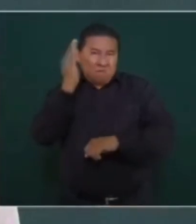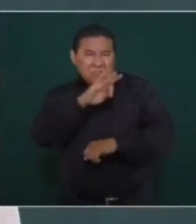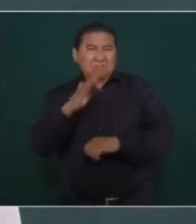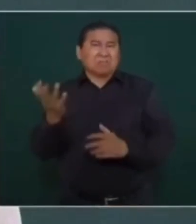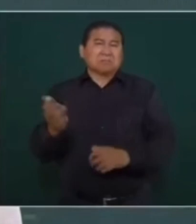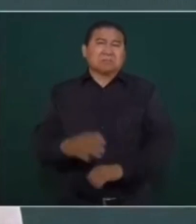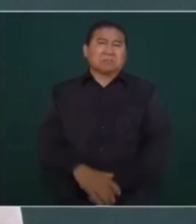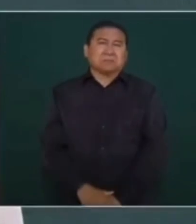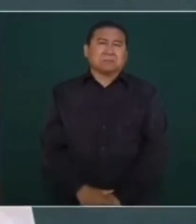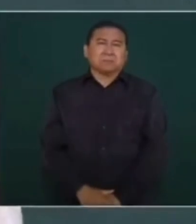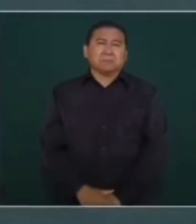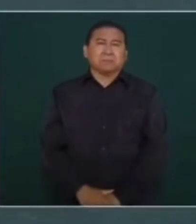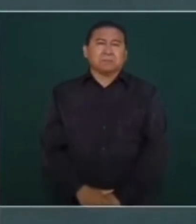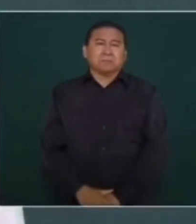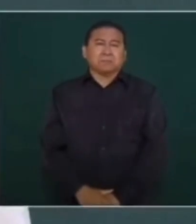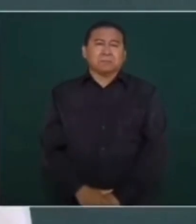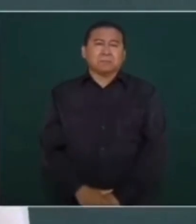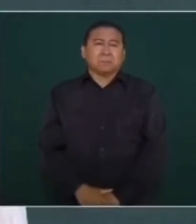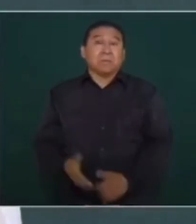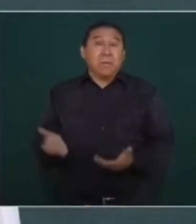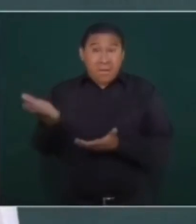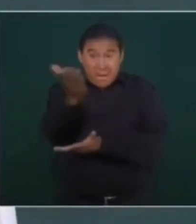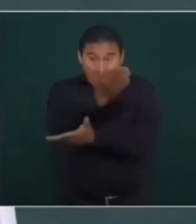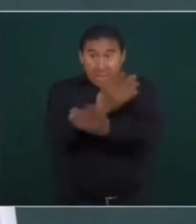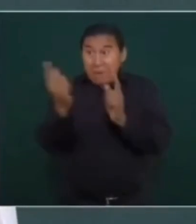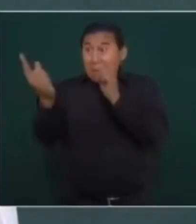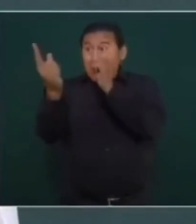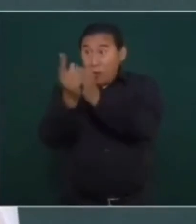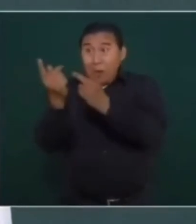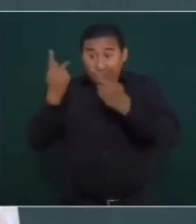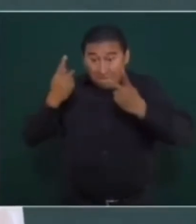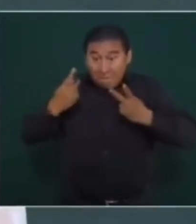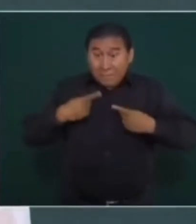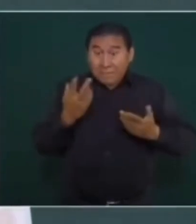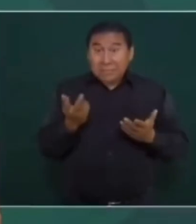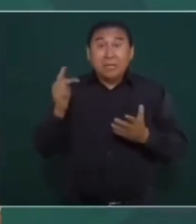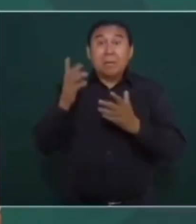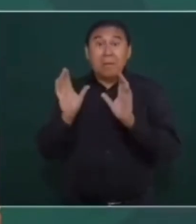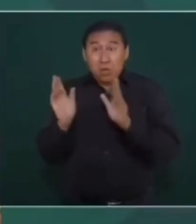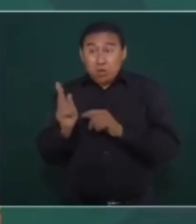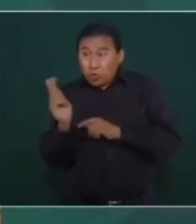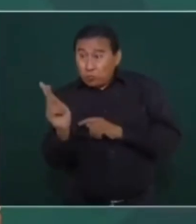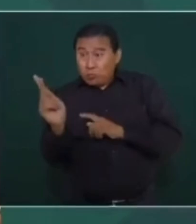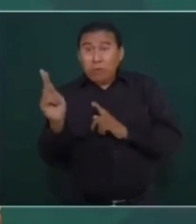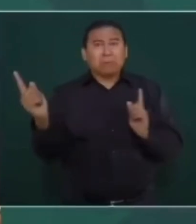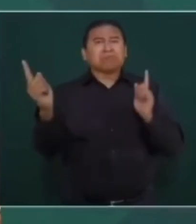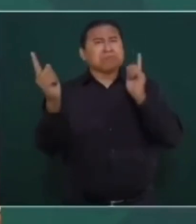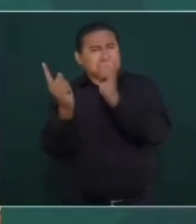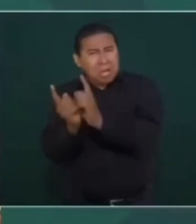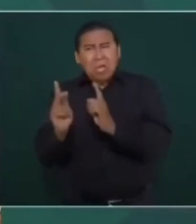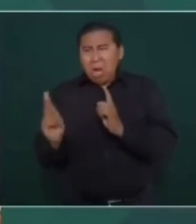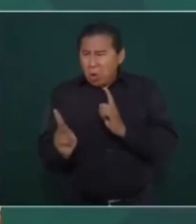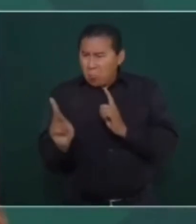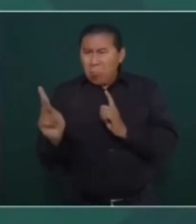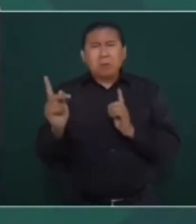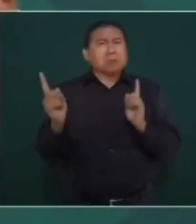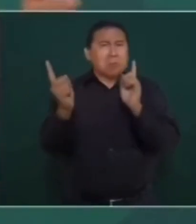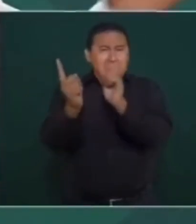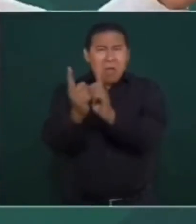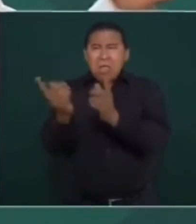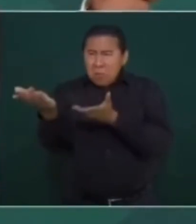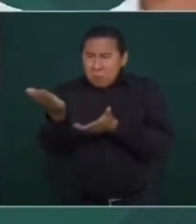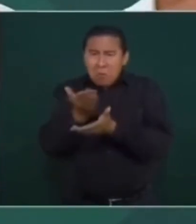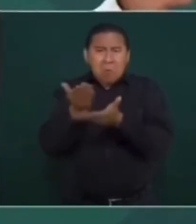que hablen con la gente, que vayan a las comunidades. Tú